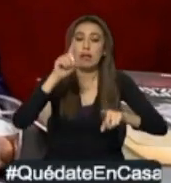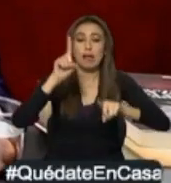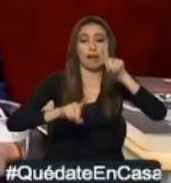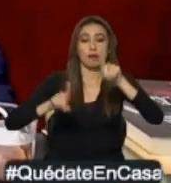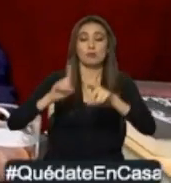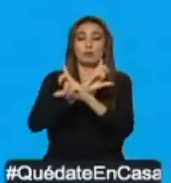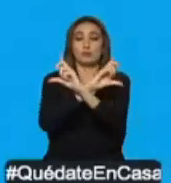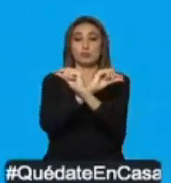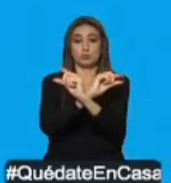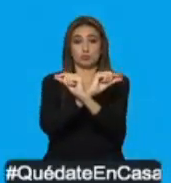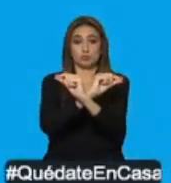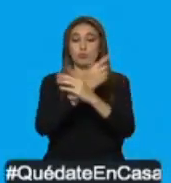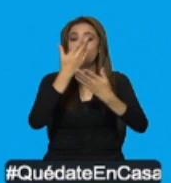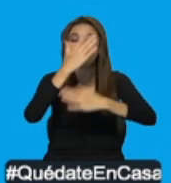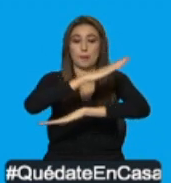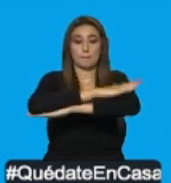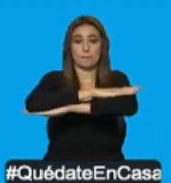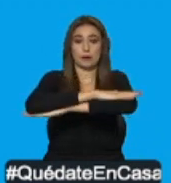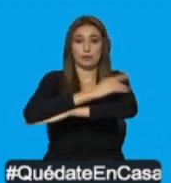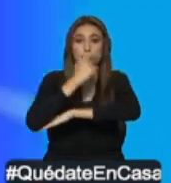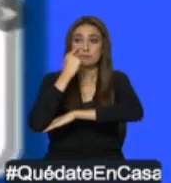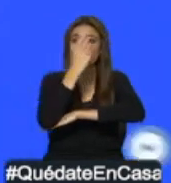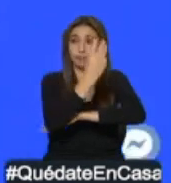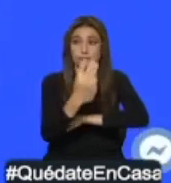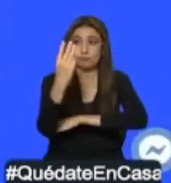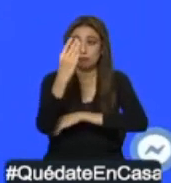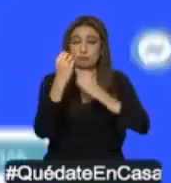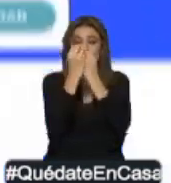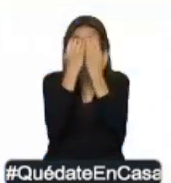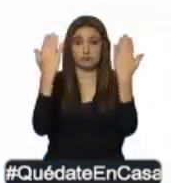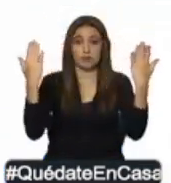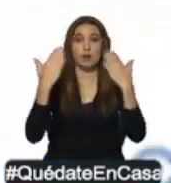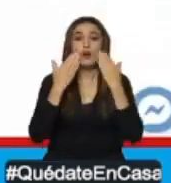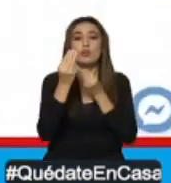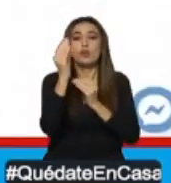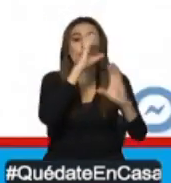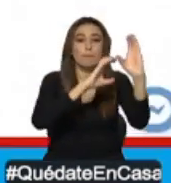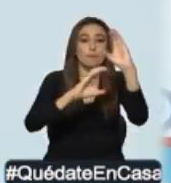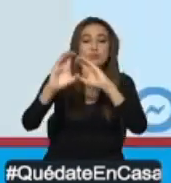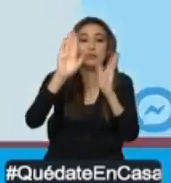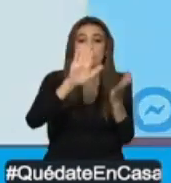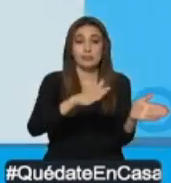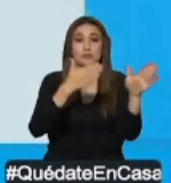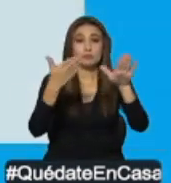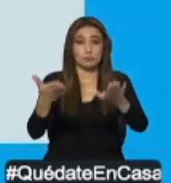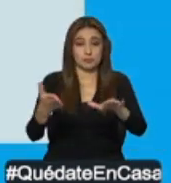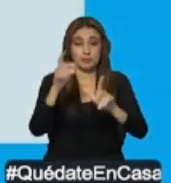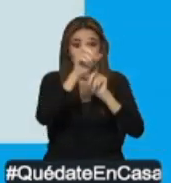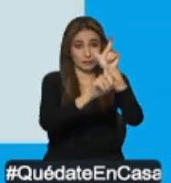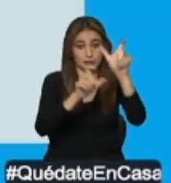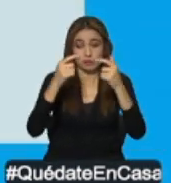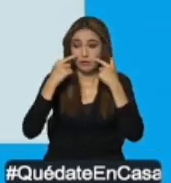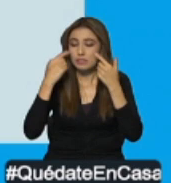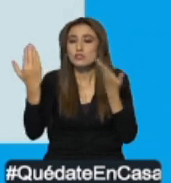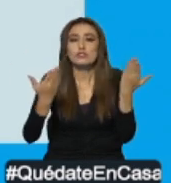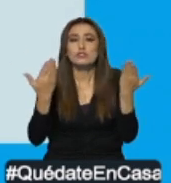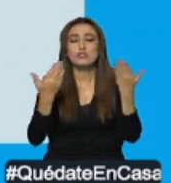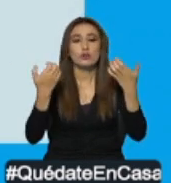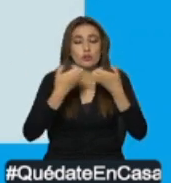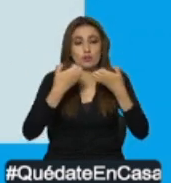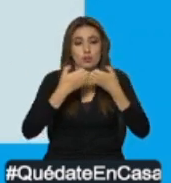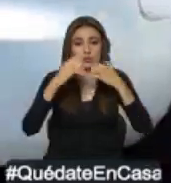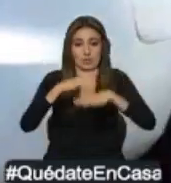su cuenta de Twitter la página donde se podrá consultar el lugar de sepultura de los cuerpos retirados con la ayuda de la Fuerza de Tarea